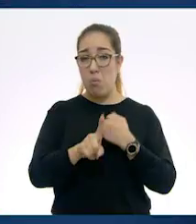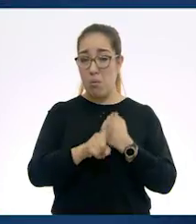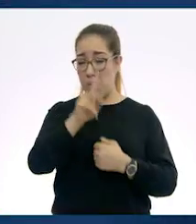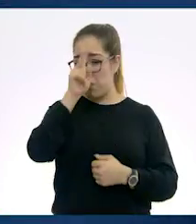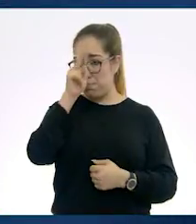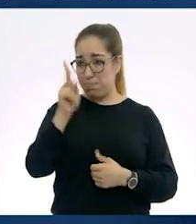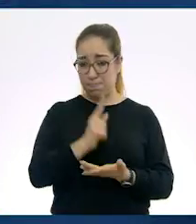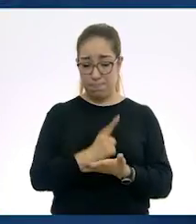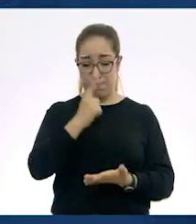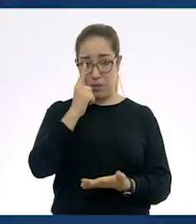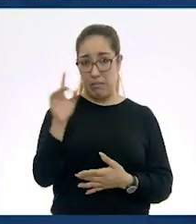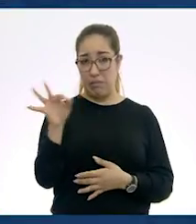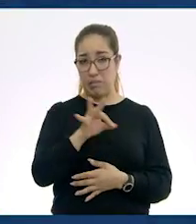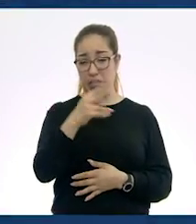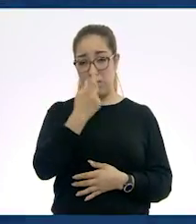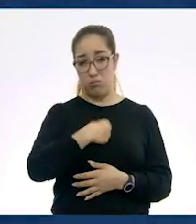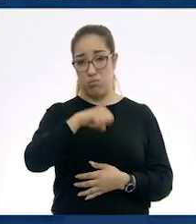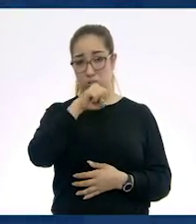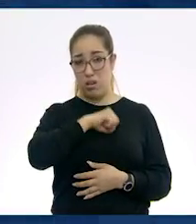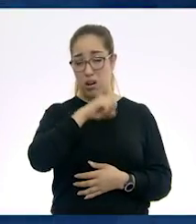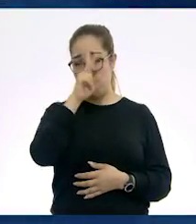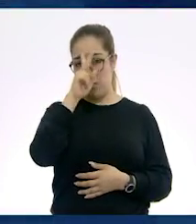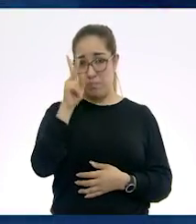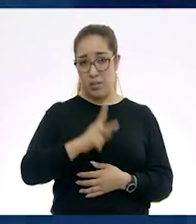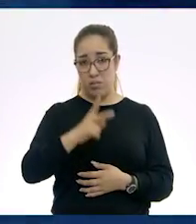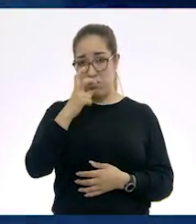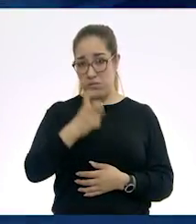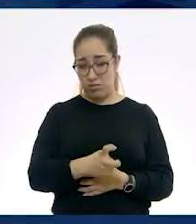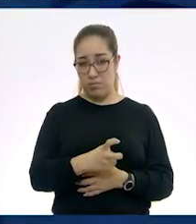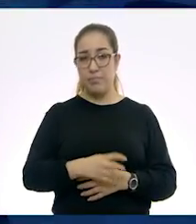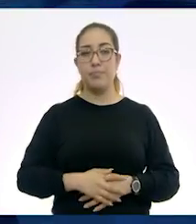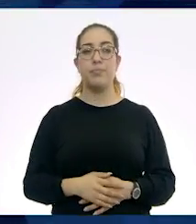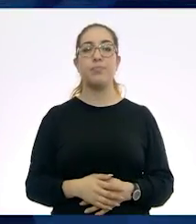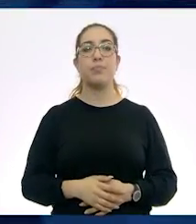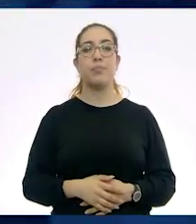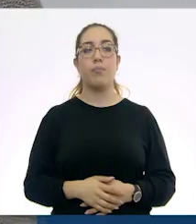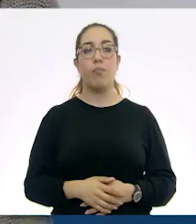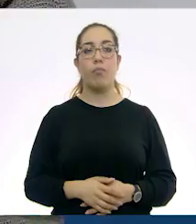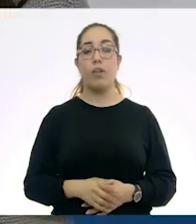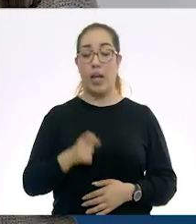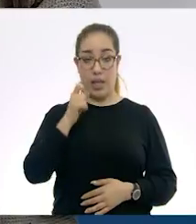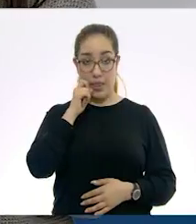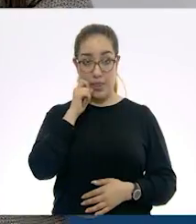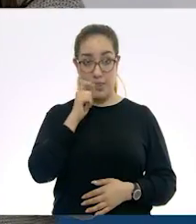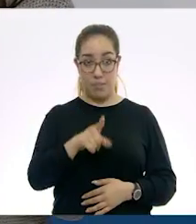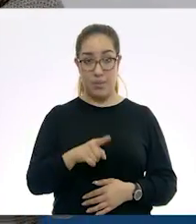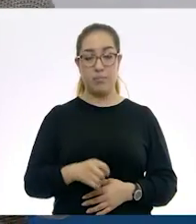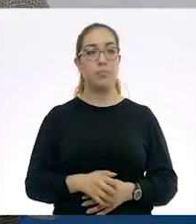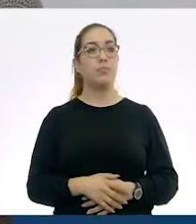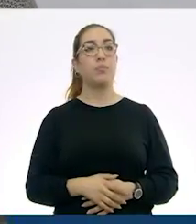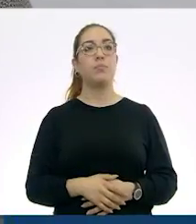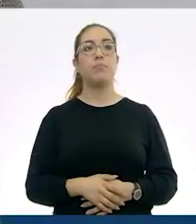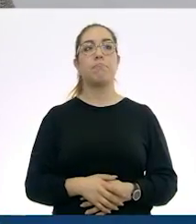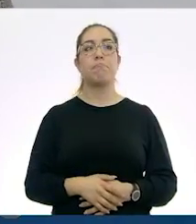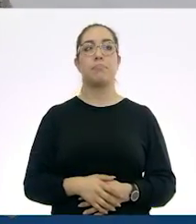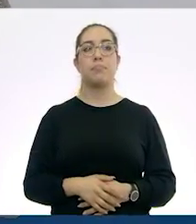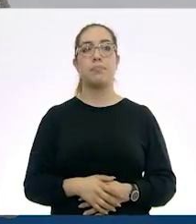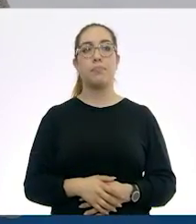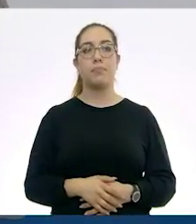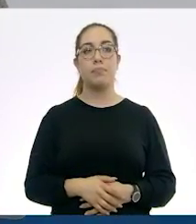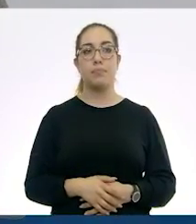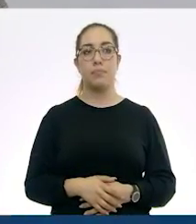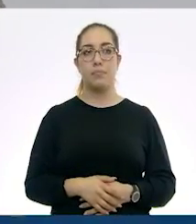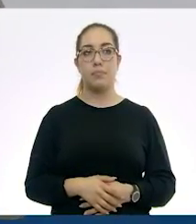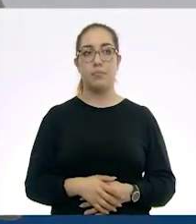muy riesgosas para la población de entonces. También, por ejemplo, y a lo mejor un poco menos